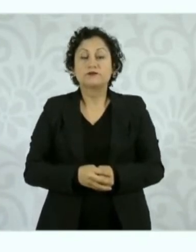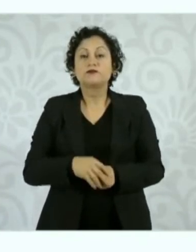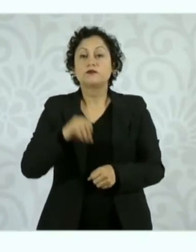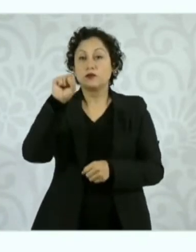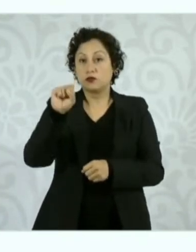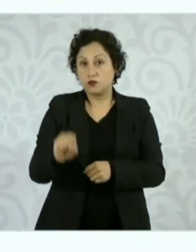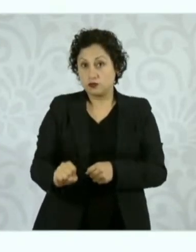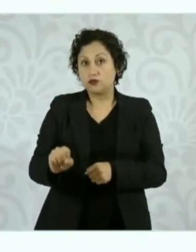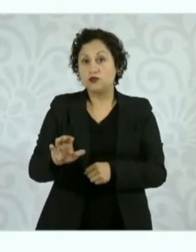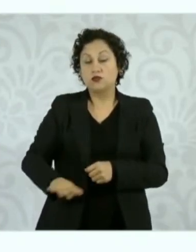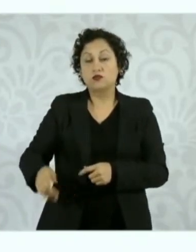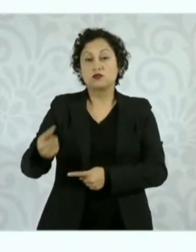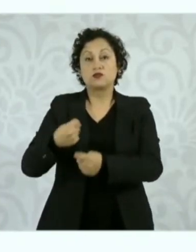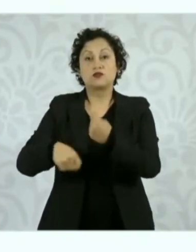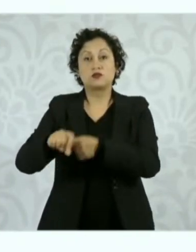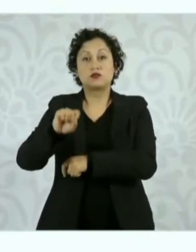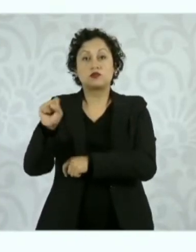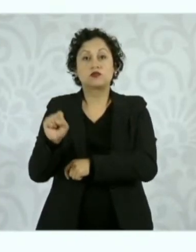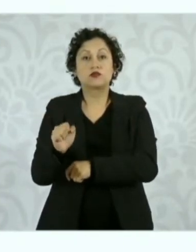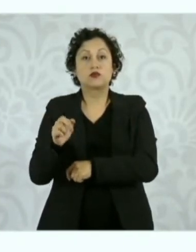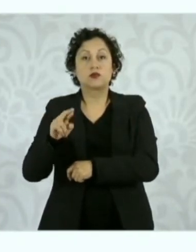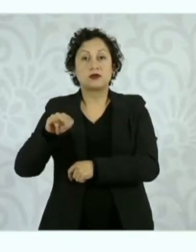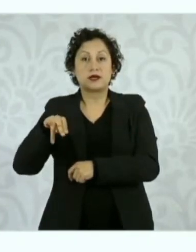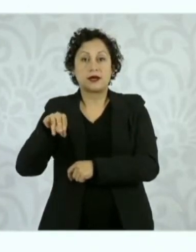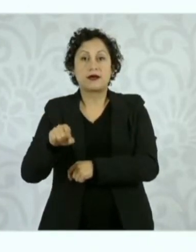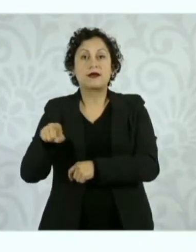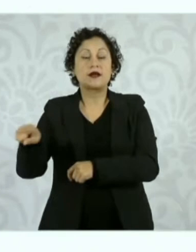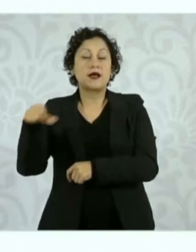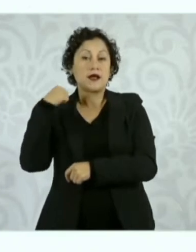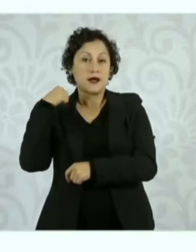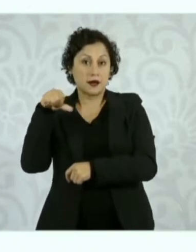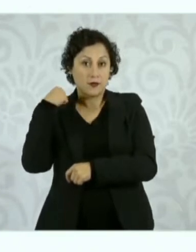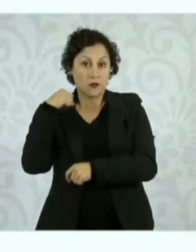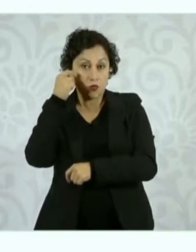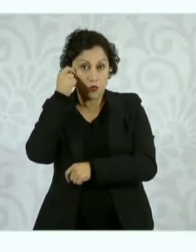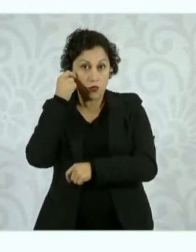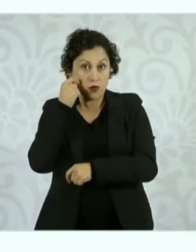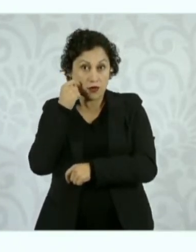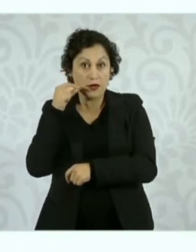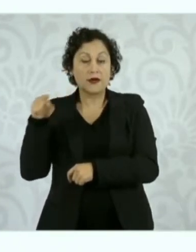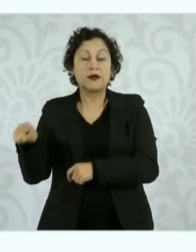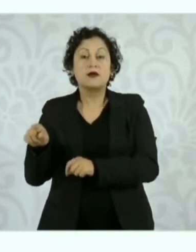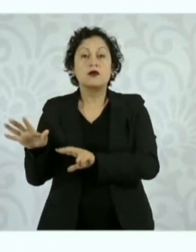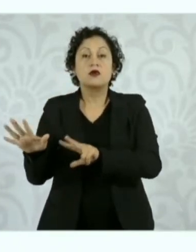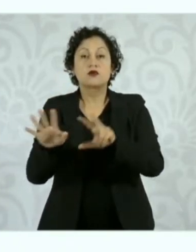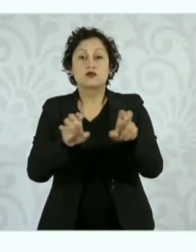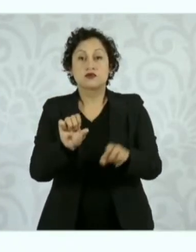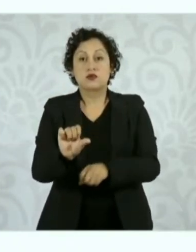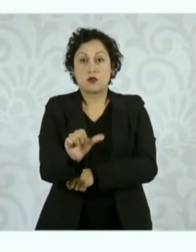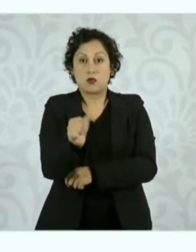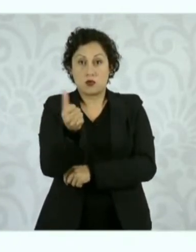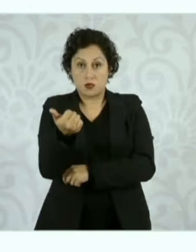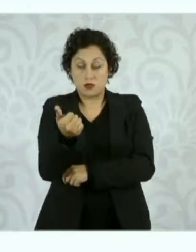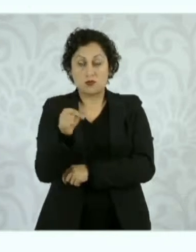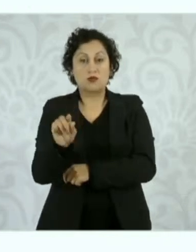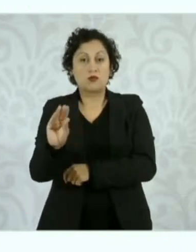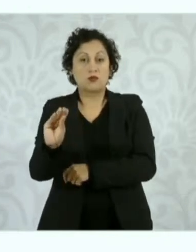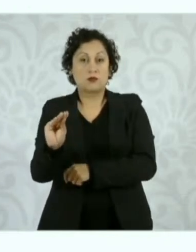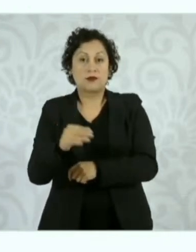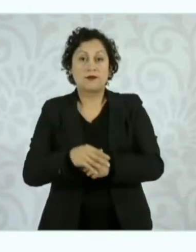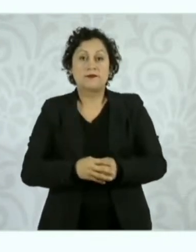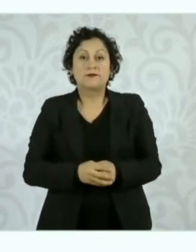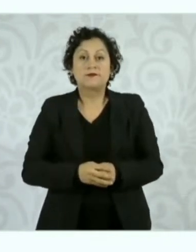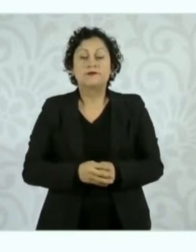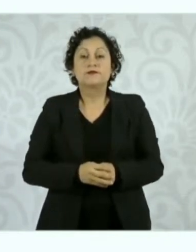Zona sur, Soriana, Hiper, sucursal Acapulco, Costera, en Acapulco, Guerrero, con ochocientos once pesos con noventa centavos.